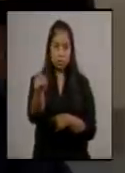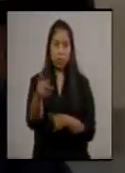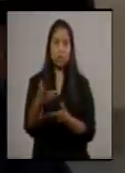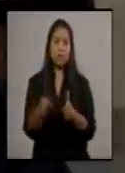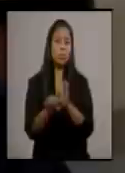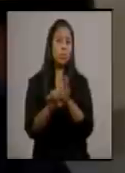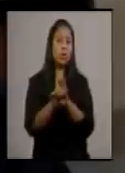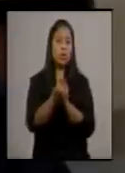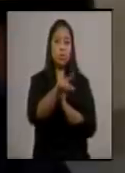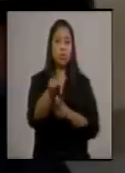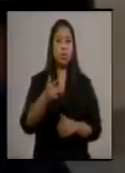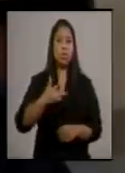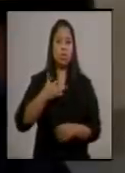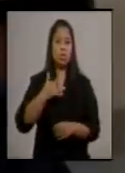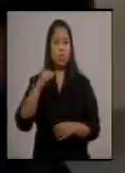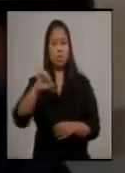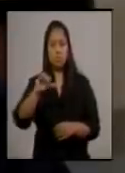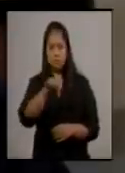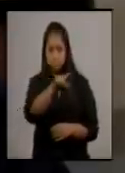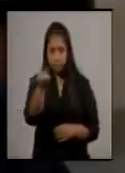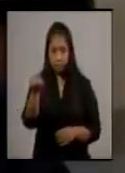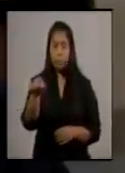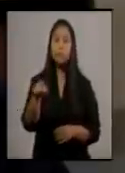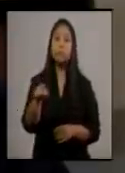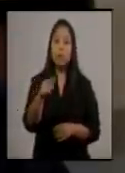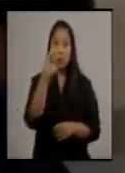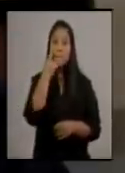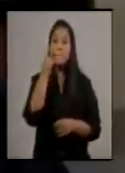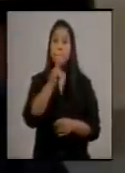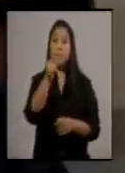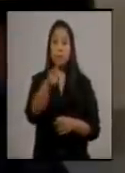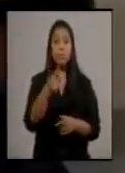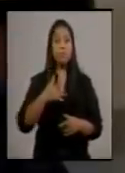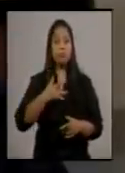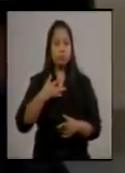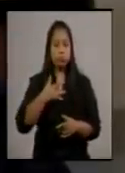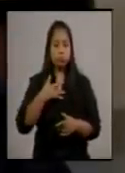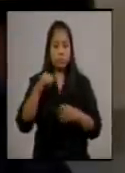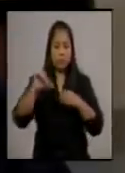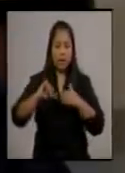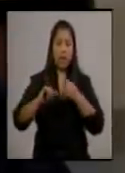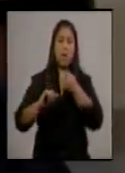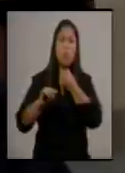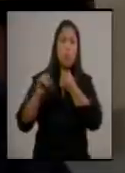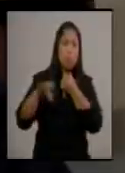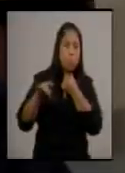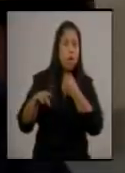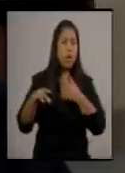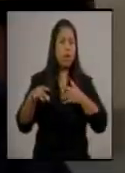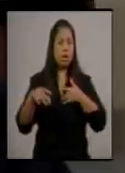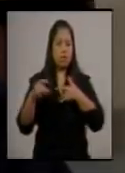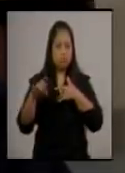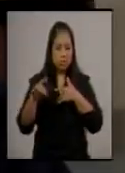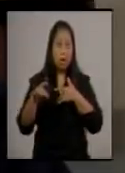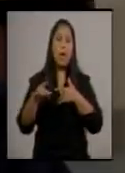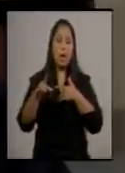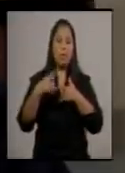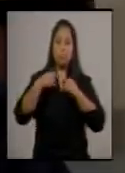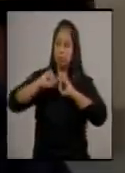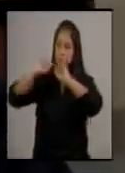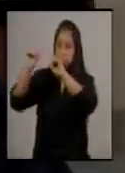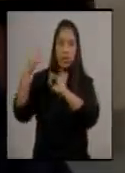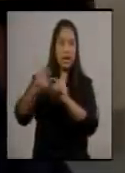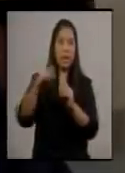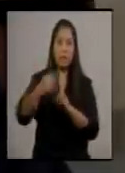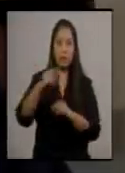se sientan mal, a que busquen inmediatamente quien los atienda. Puede ser tratada muy fácilmente